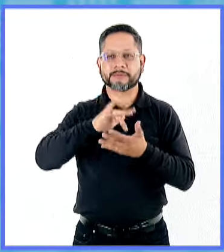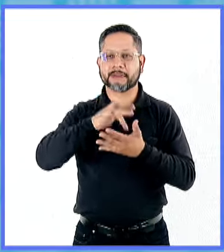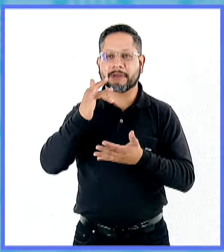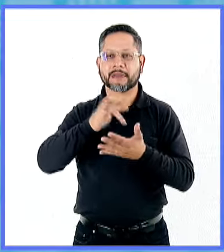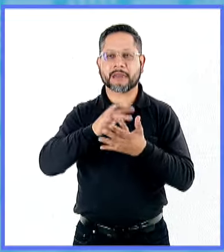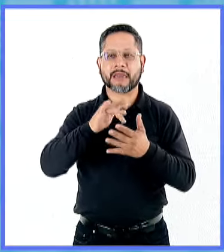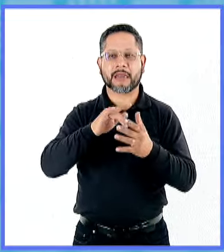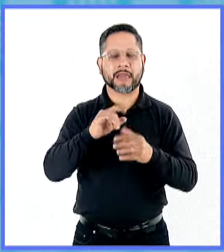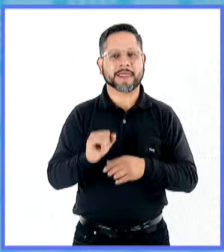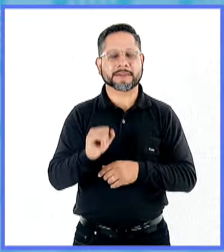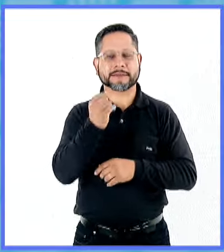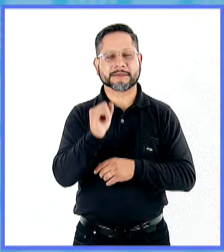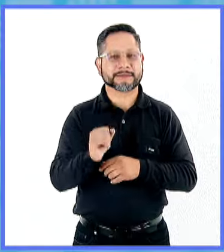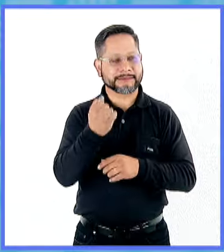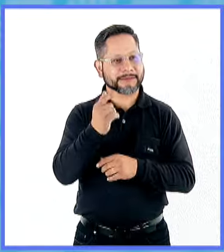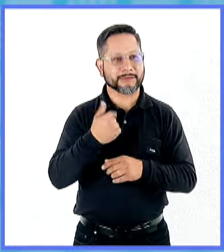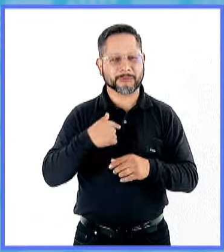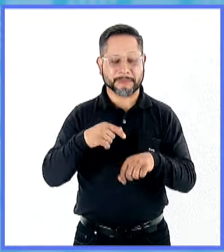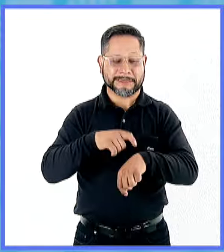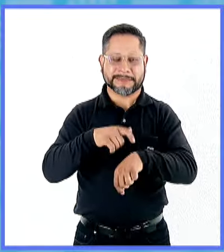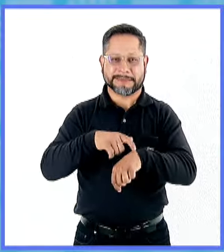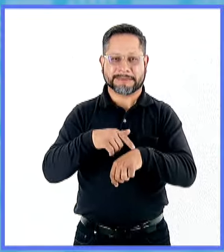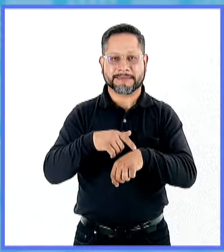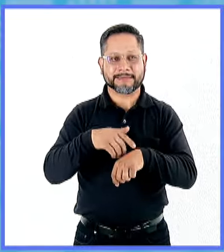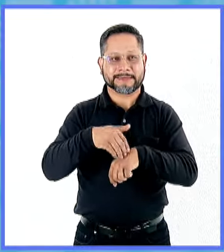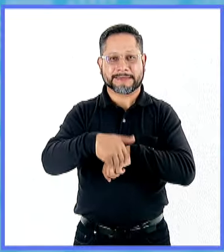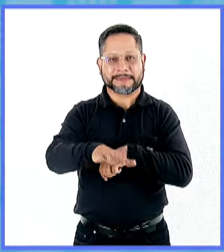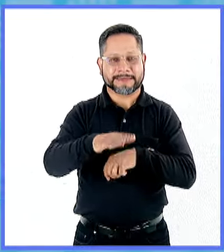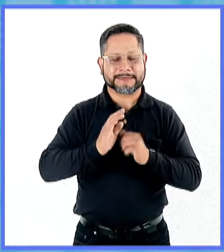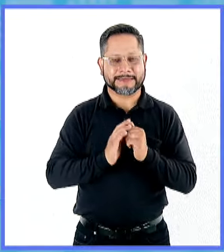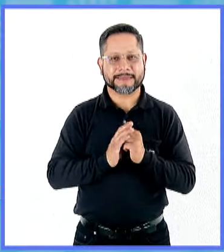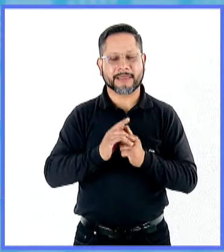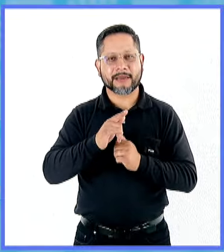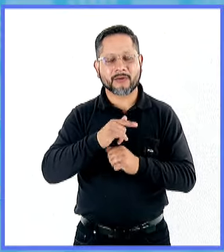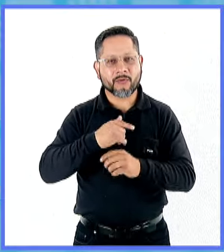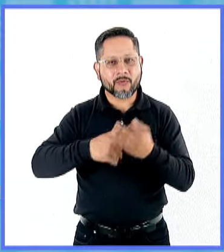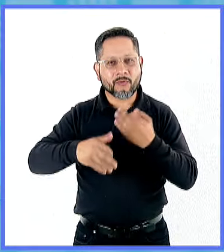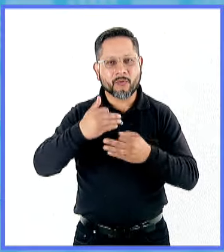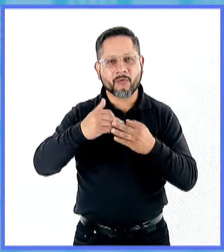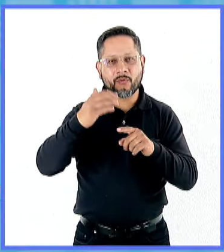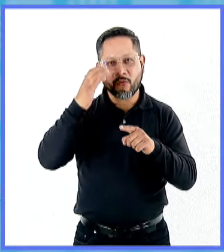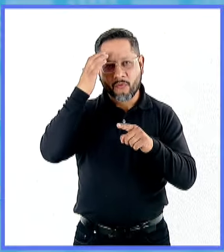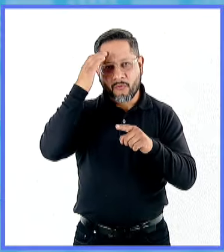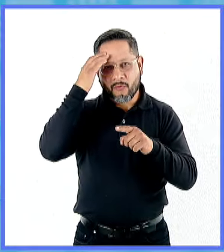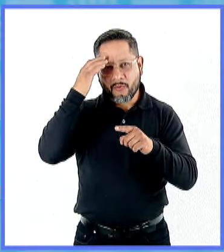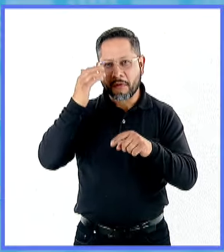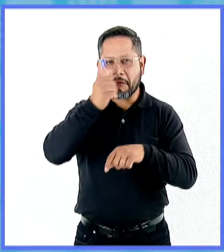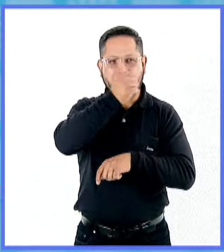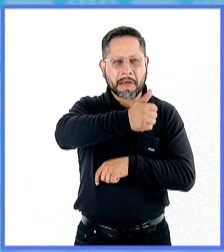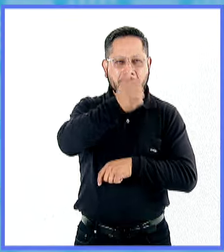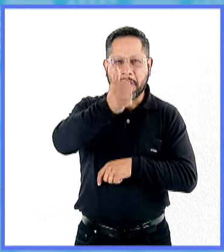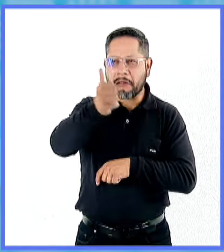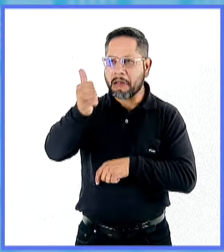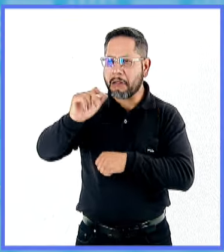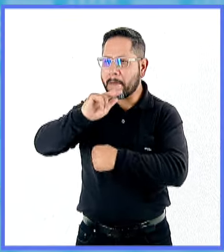siempre, no me queda mucho tiempo, pero bueno, es conocer los talentos de cada país, ¿no?